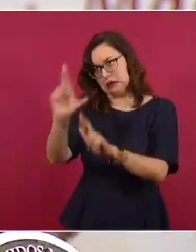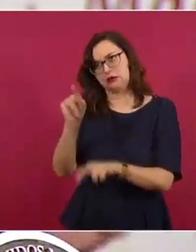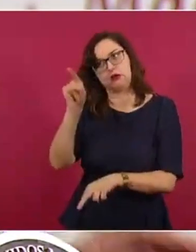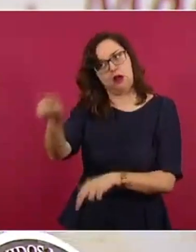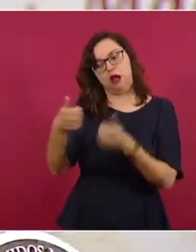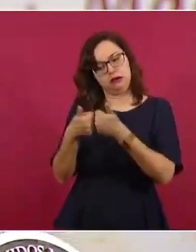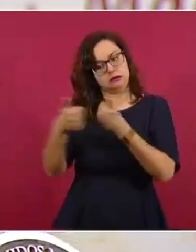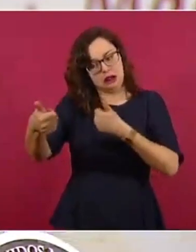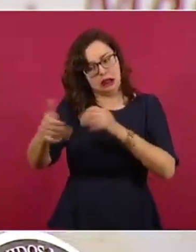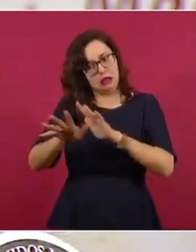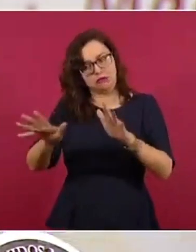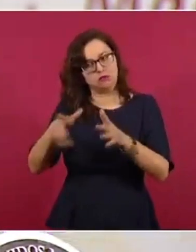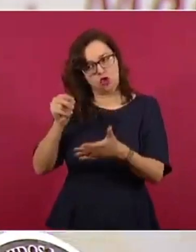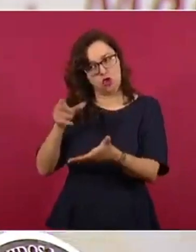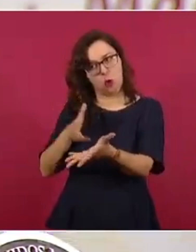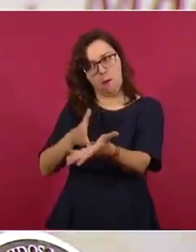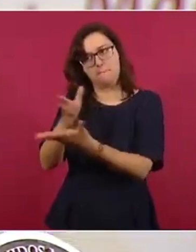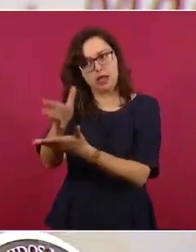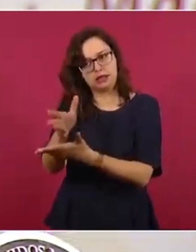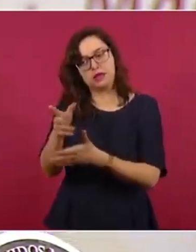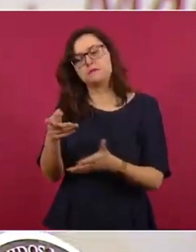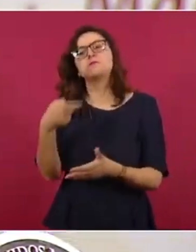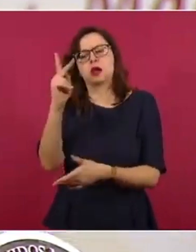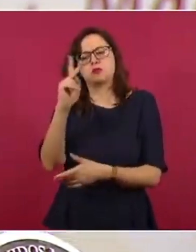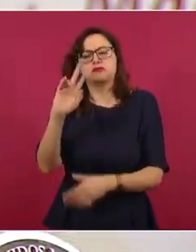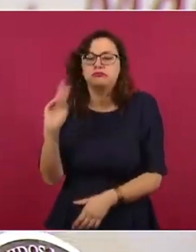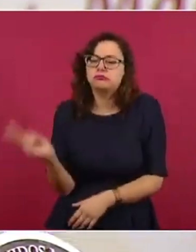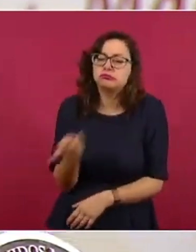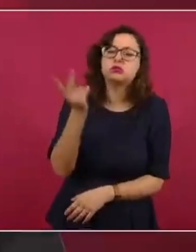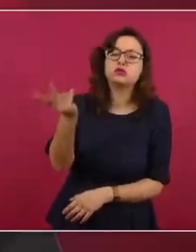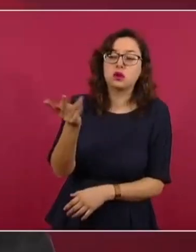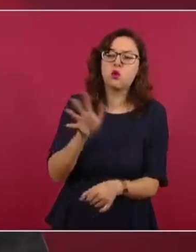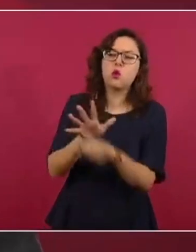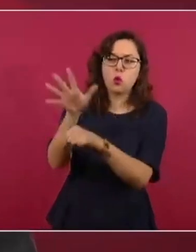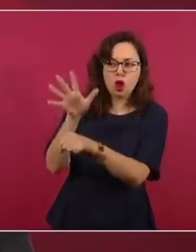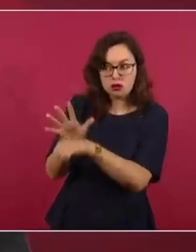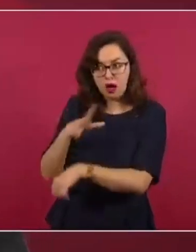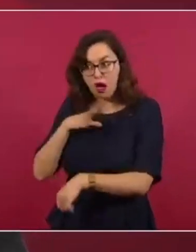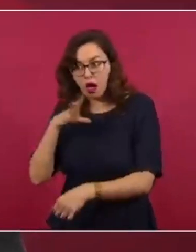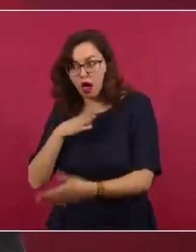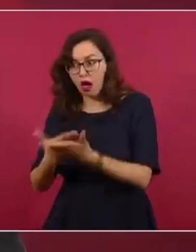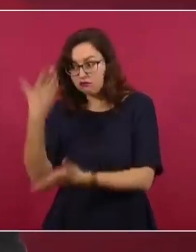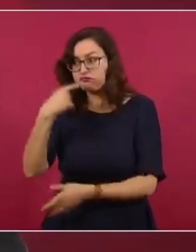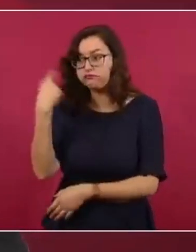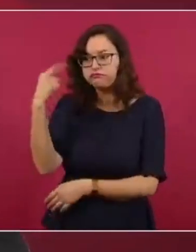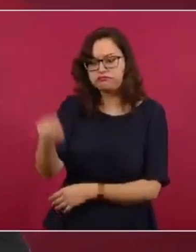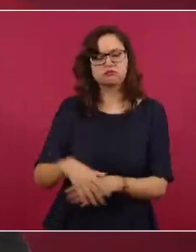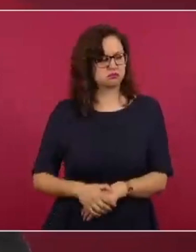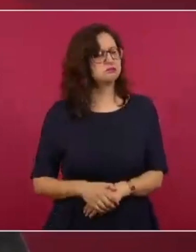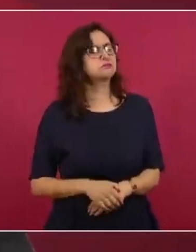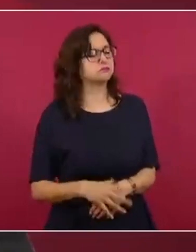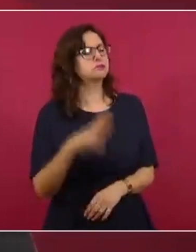contra de magistrados del Tribunal de Justicia Administrativa. Fueron cuatro denuncias, ninguna de ellas fue